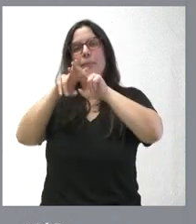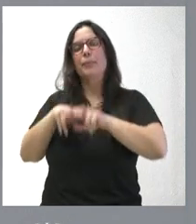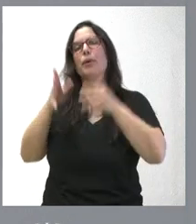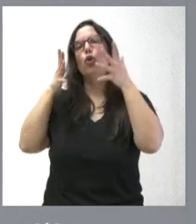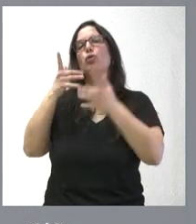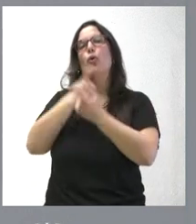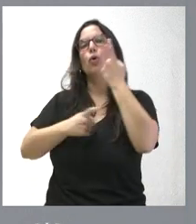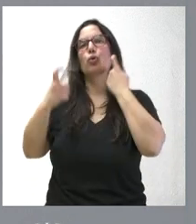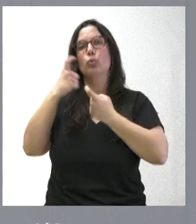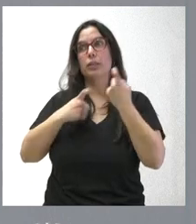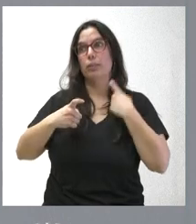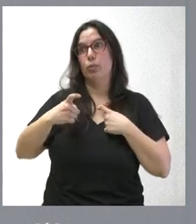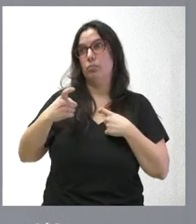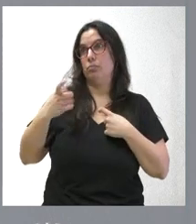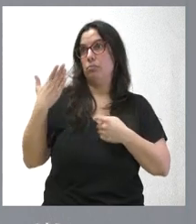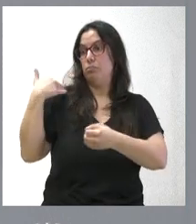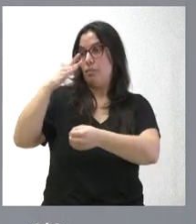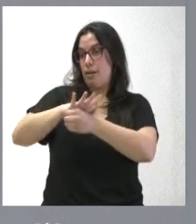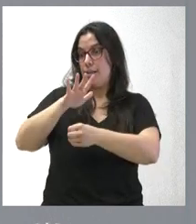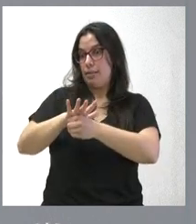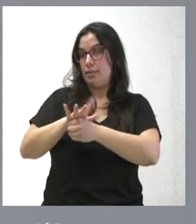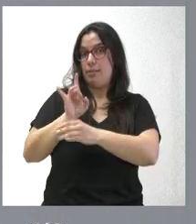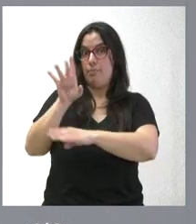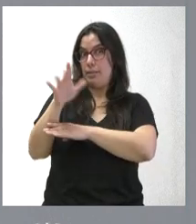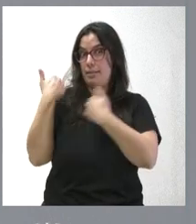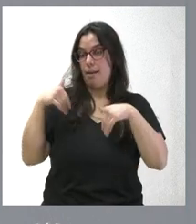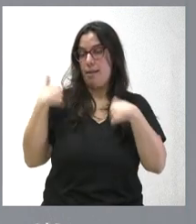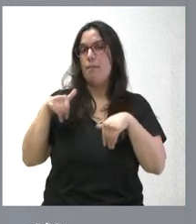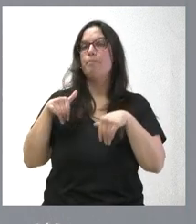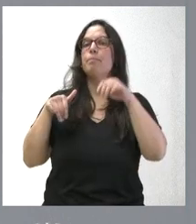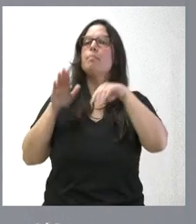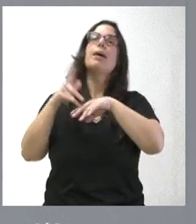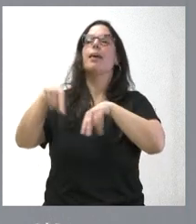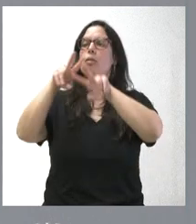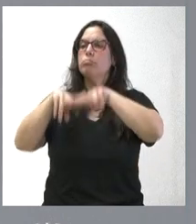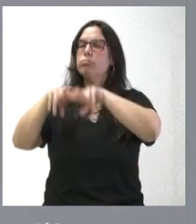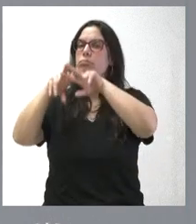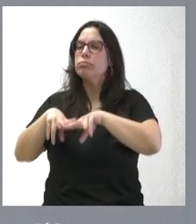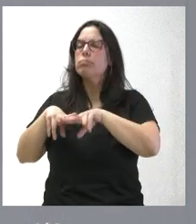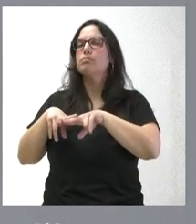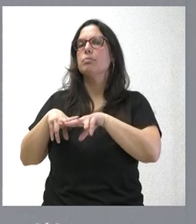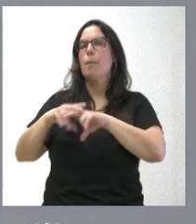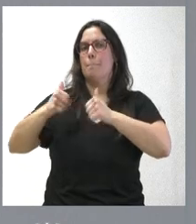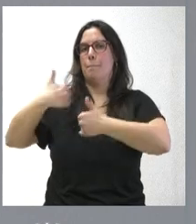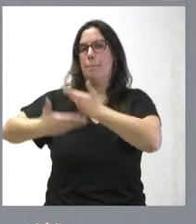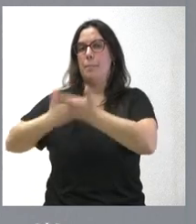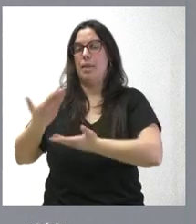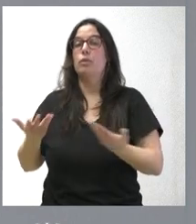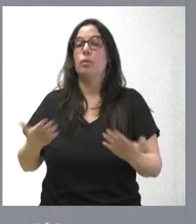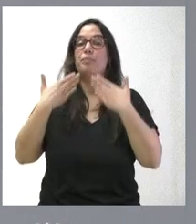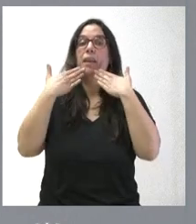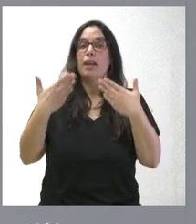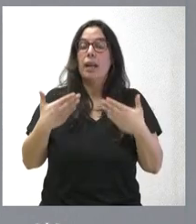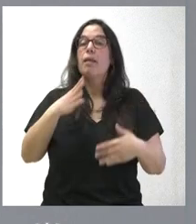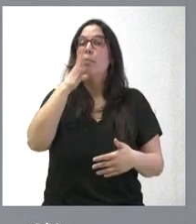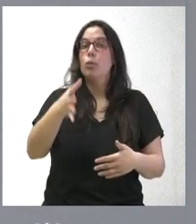Consultivo este martes pasado, de esta misma semana, para que ya proceda a su análisis. Por tanto, agradecemos la celeridad